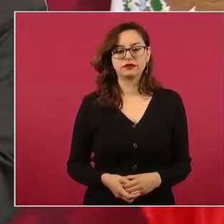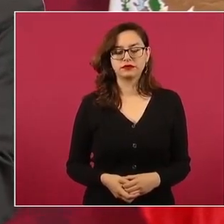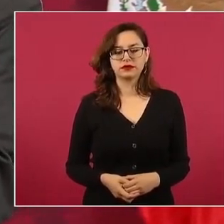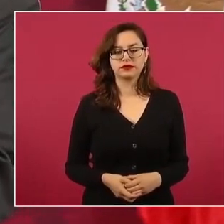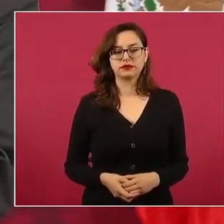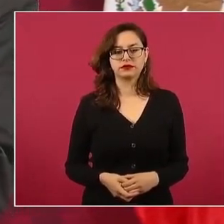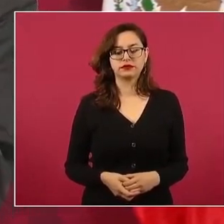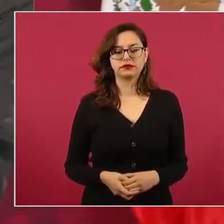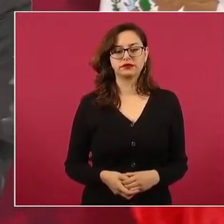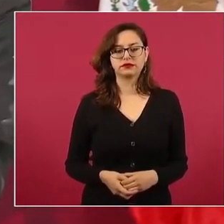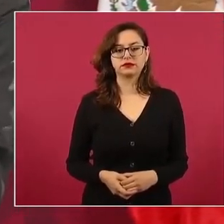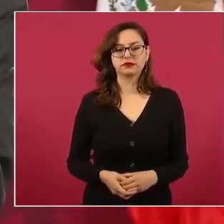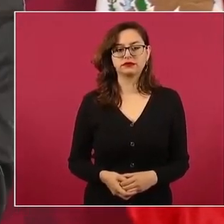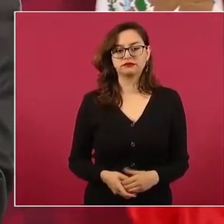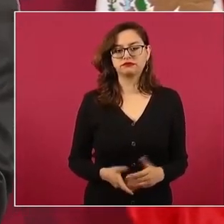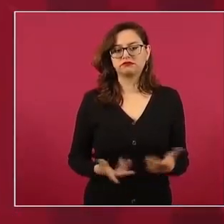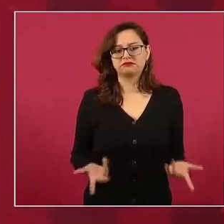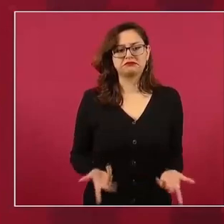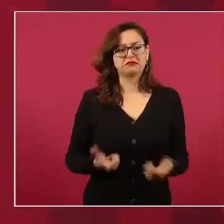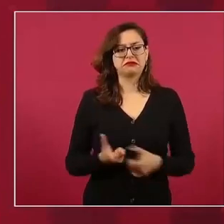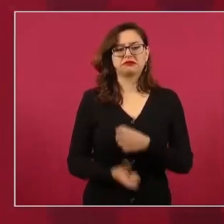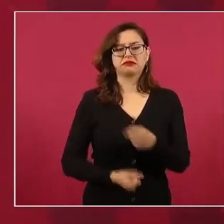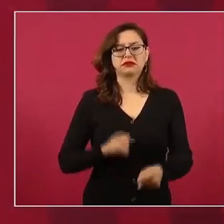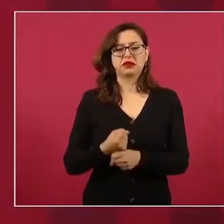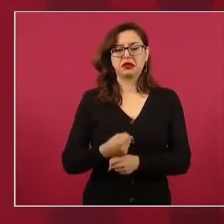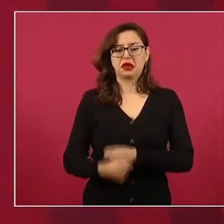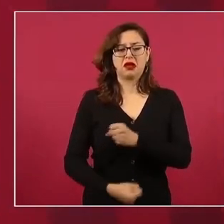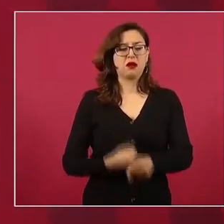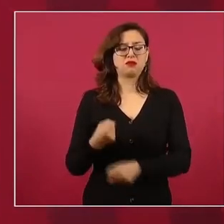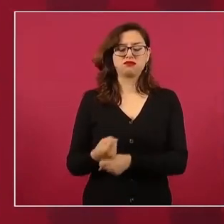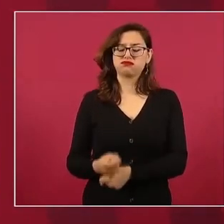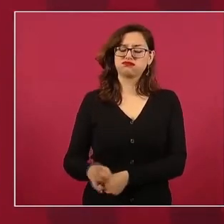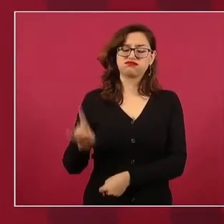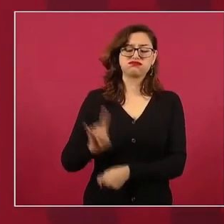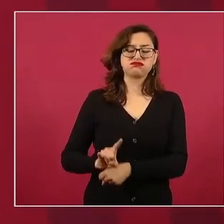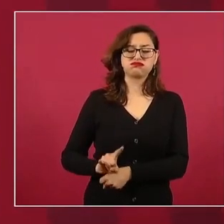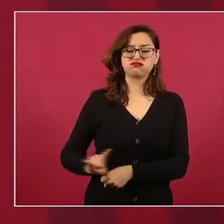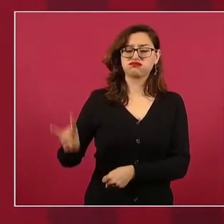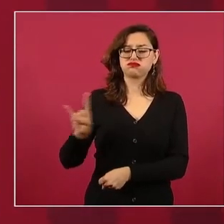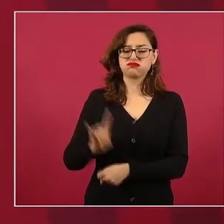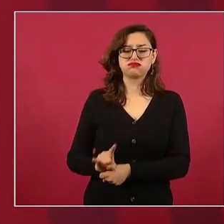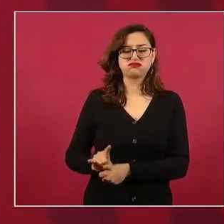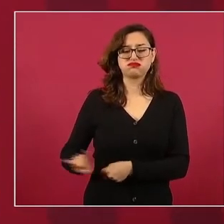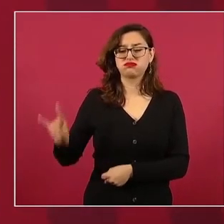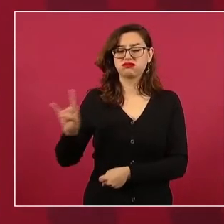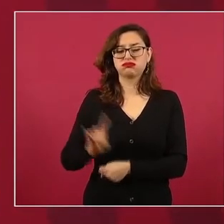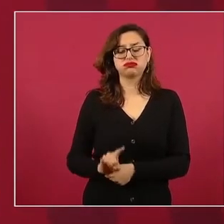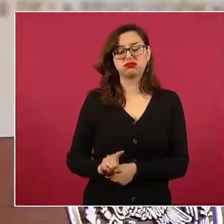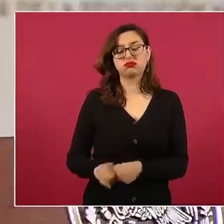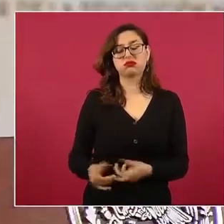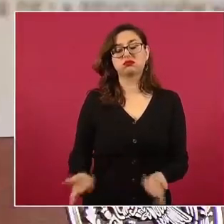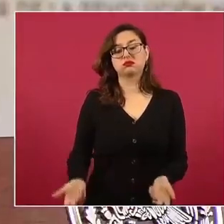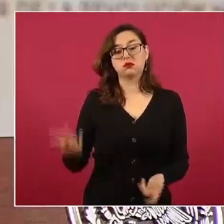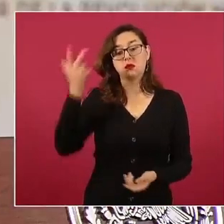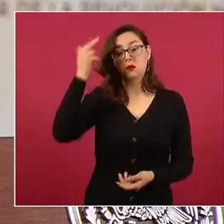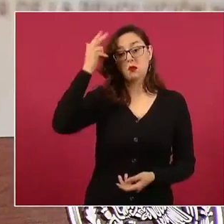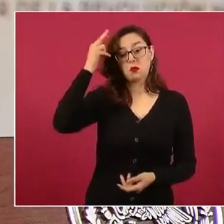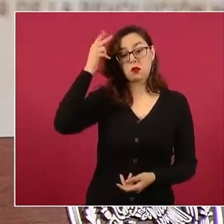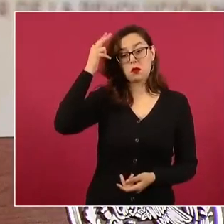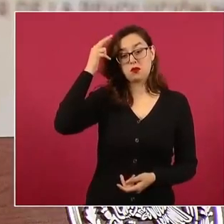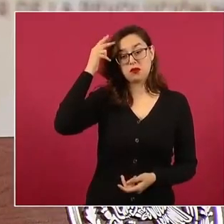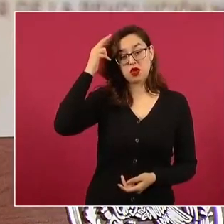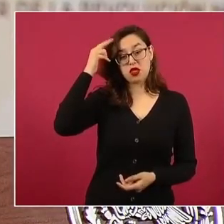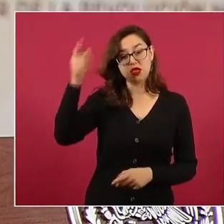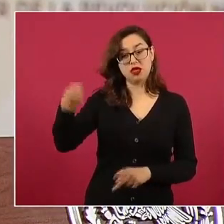Esa simulación la heredamos del porfiriato, ni la revolución